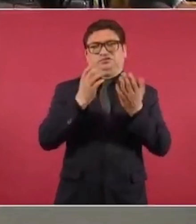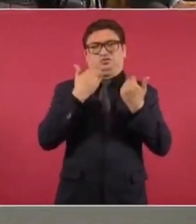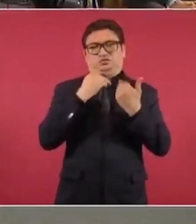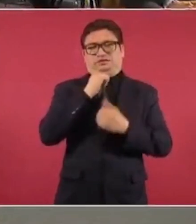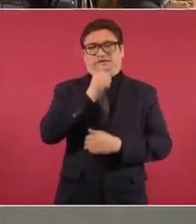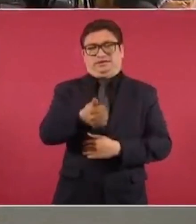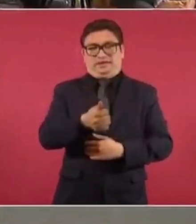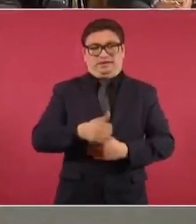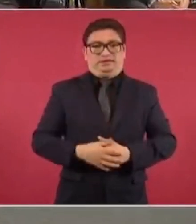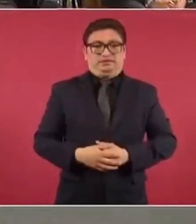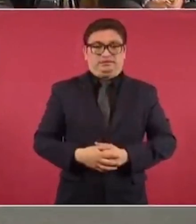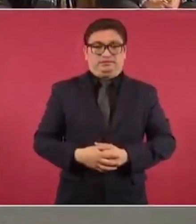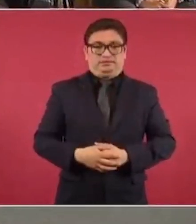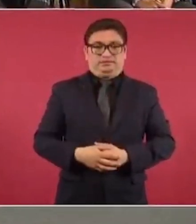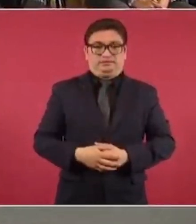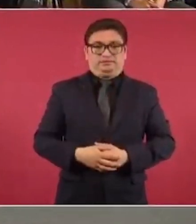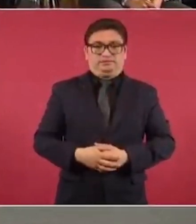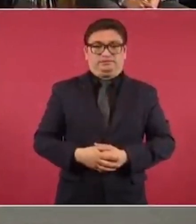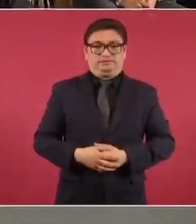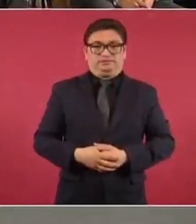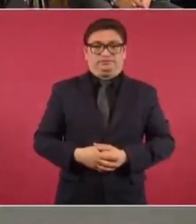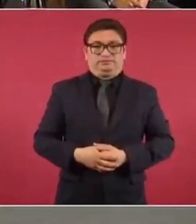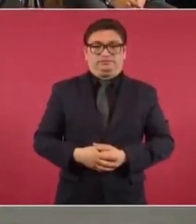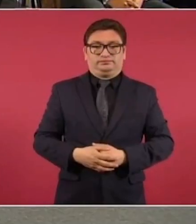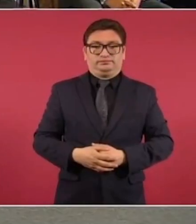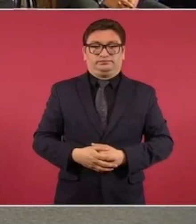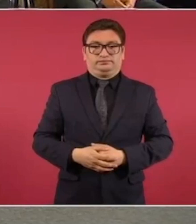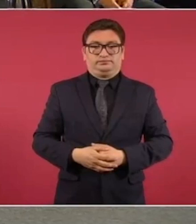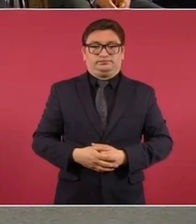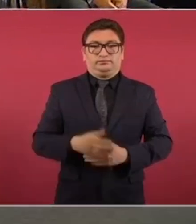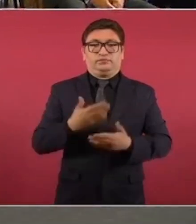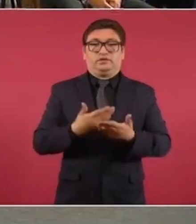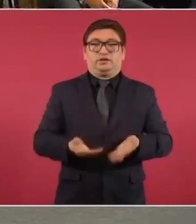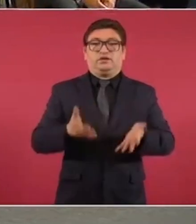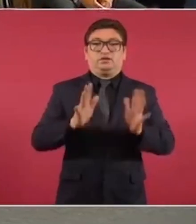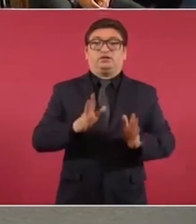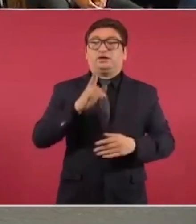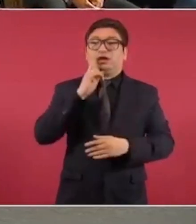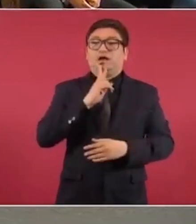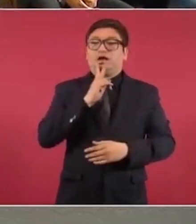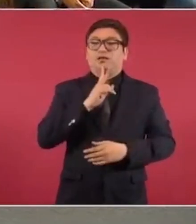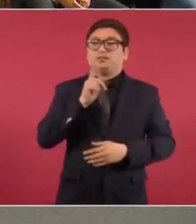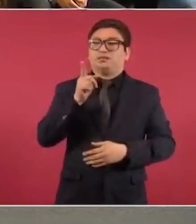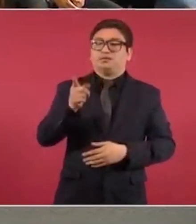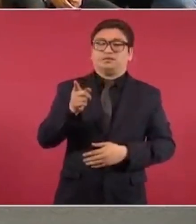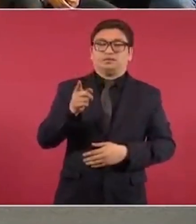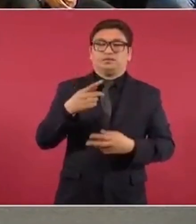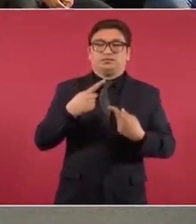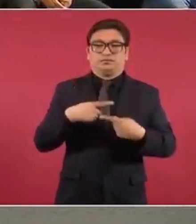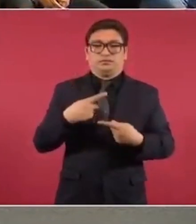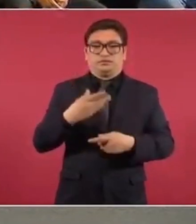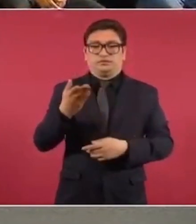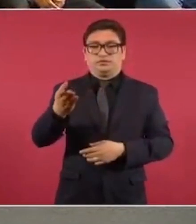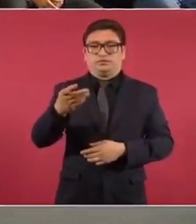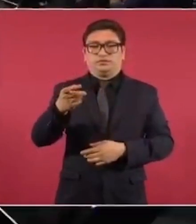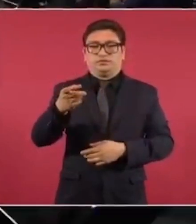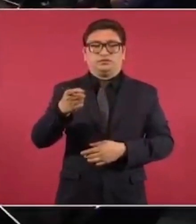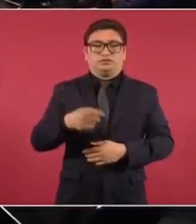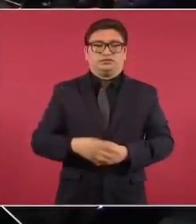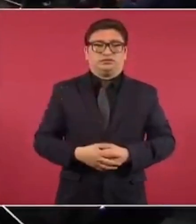Y ahora sí vamos a ver si le tomamos la palabra a